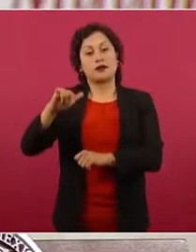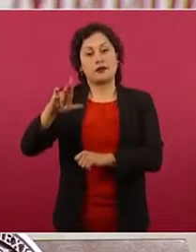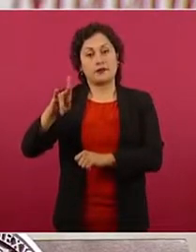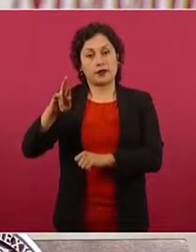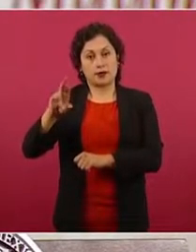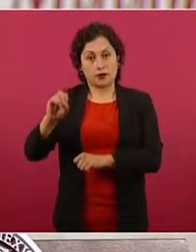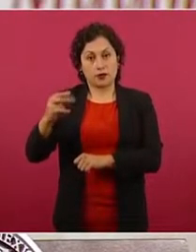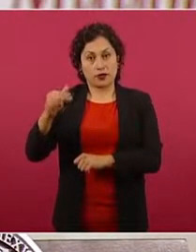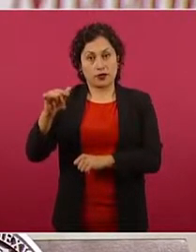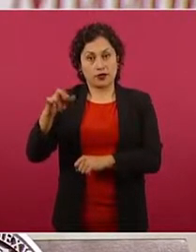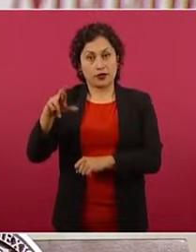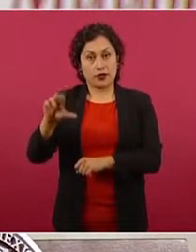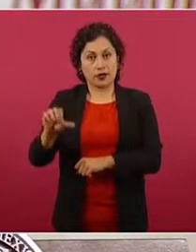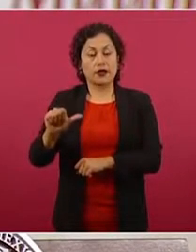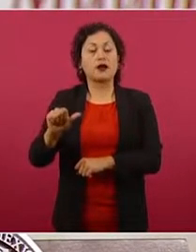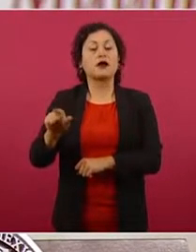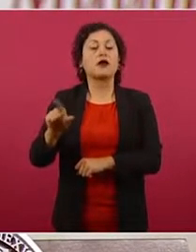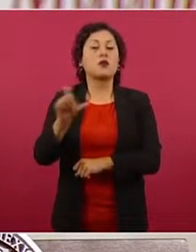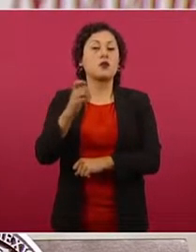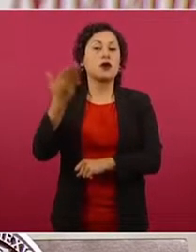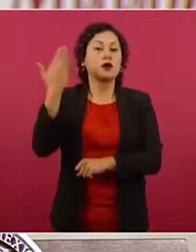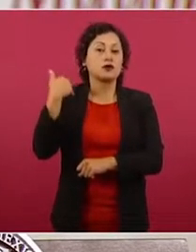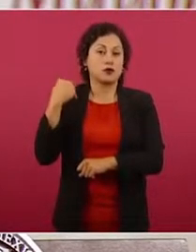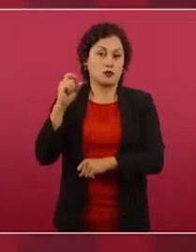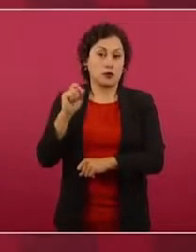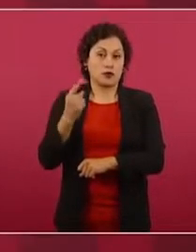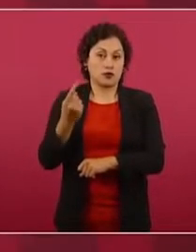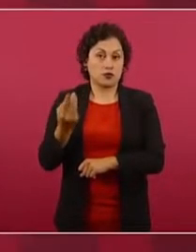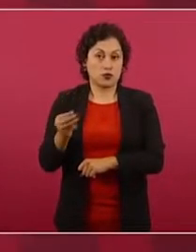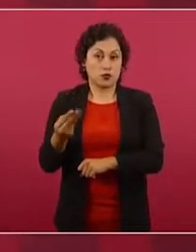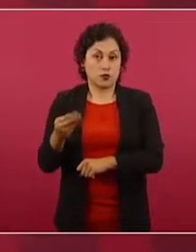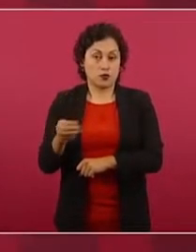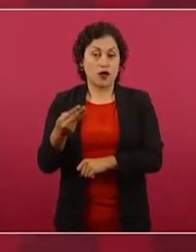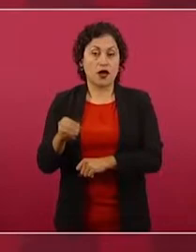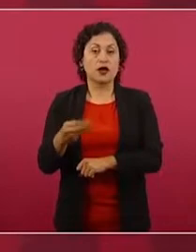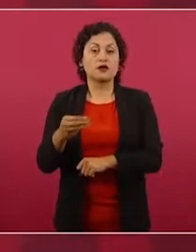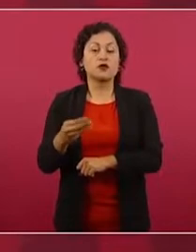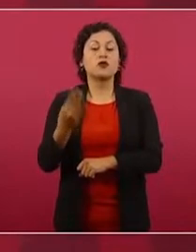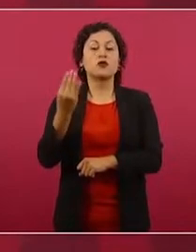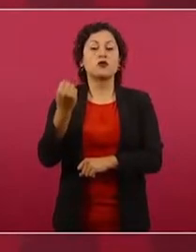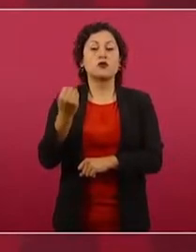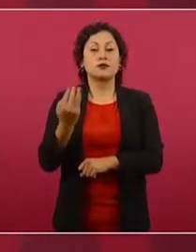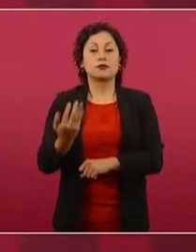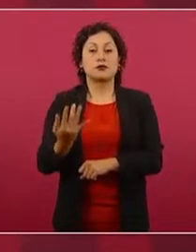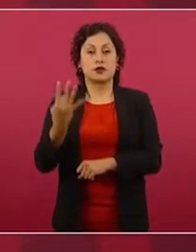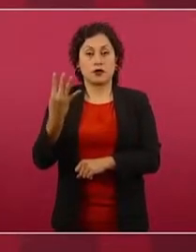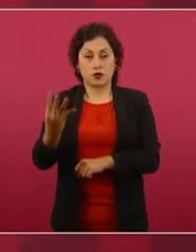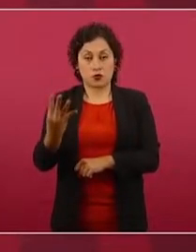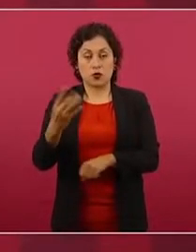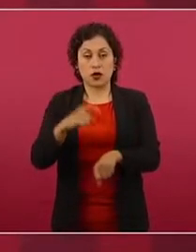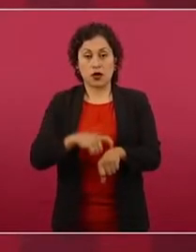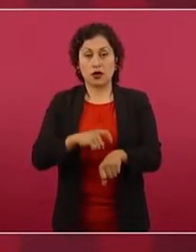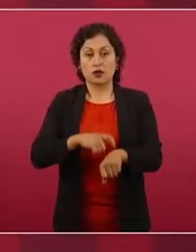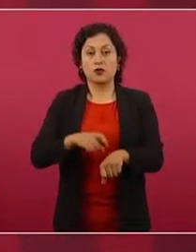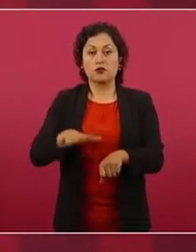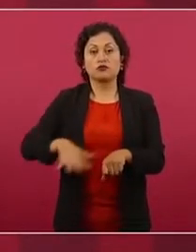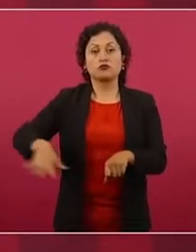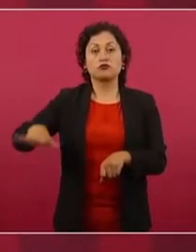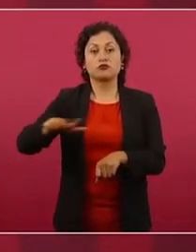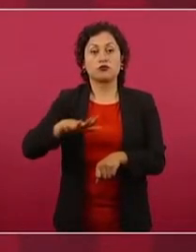pasado sábado 21 de mayo a las 9.54 horas en San Pedro, Cholula.